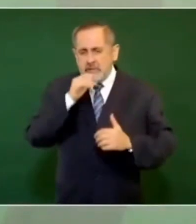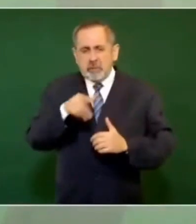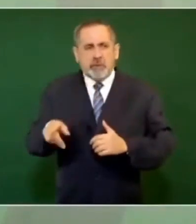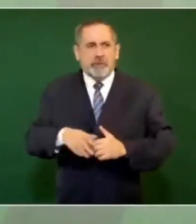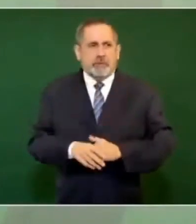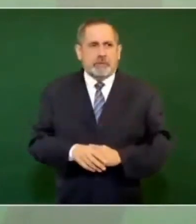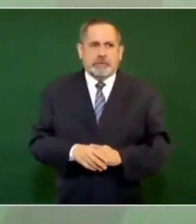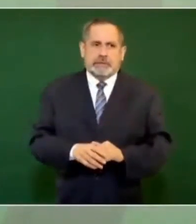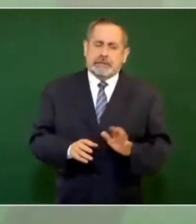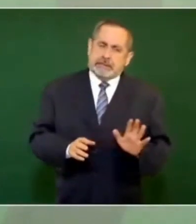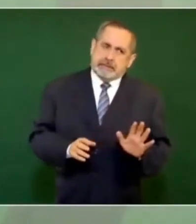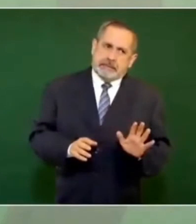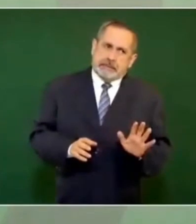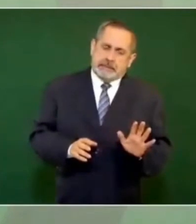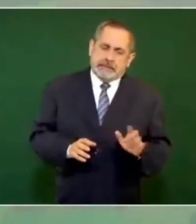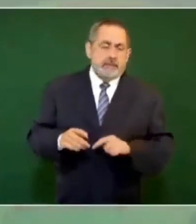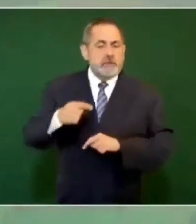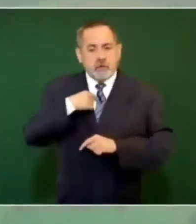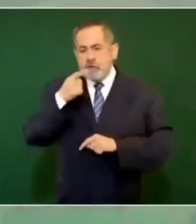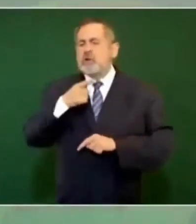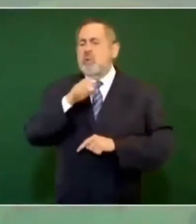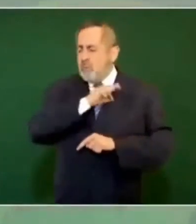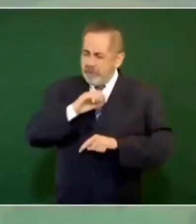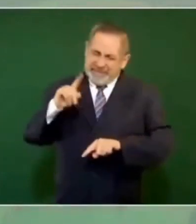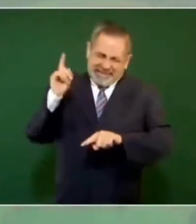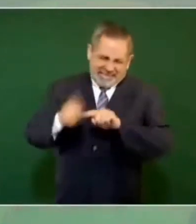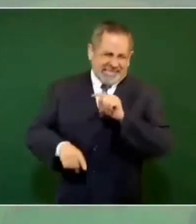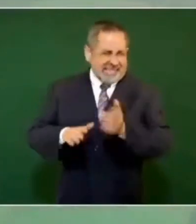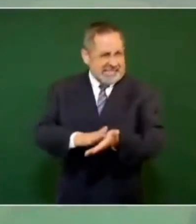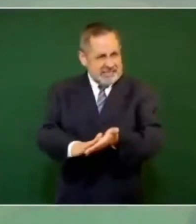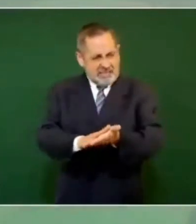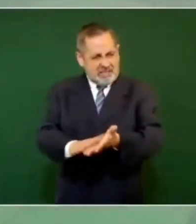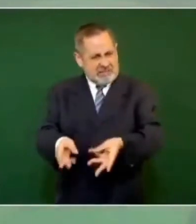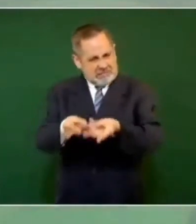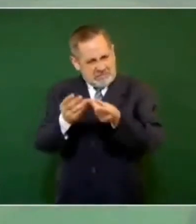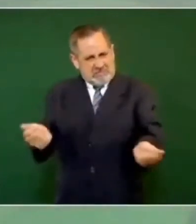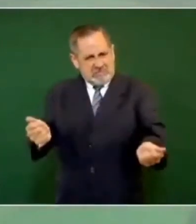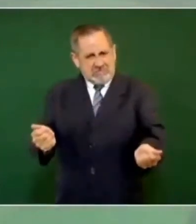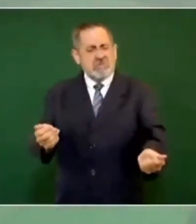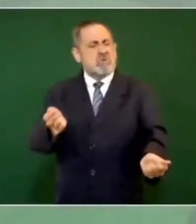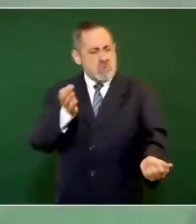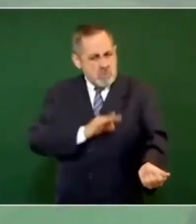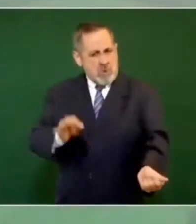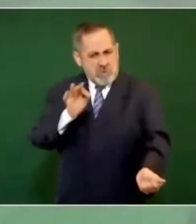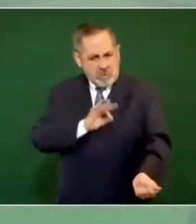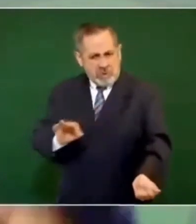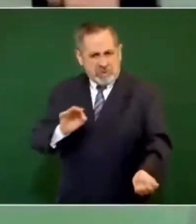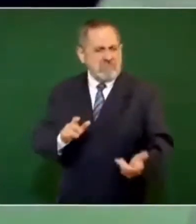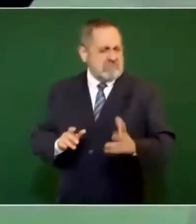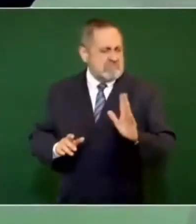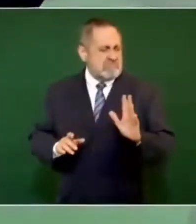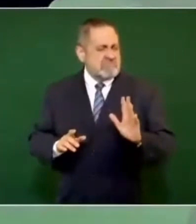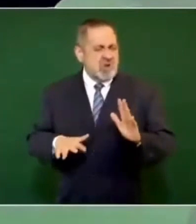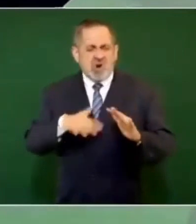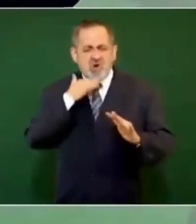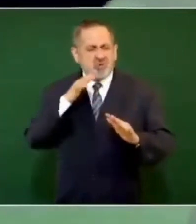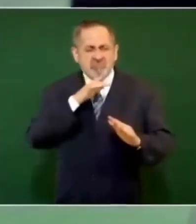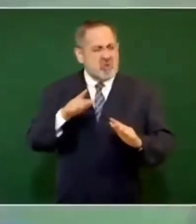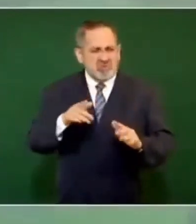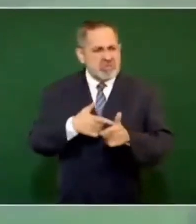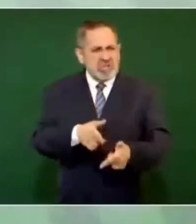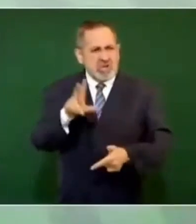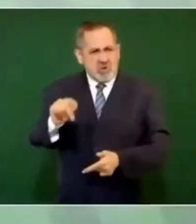Yo sostengo que hay que acabarla y que sí se puede, y que hay que ser